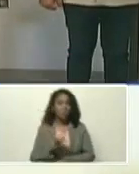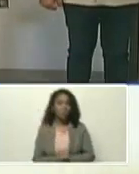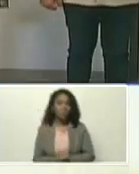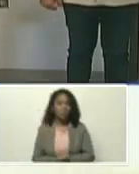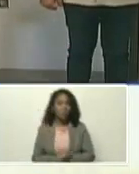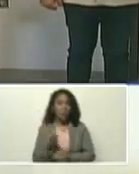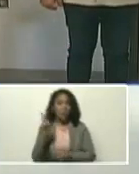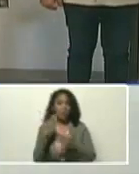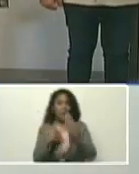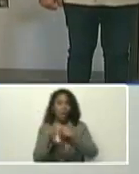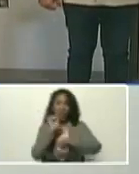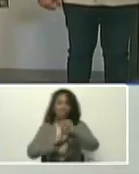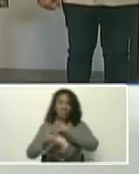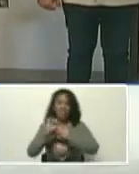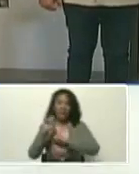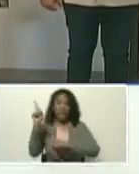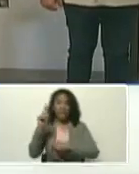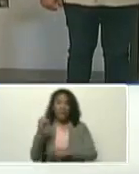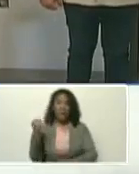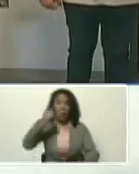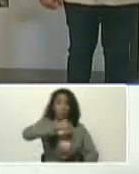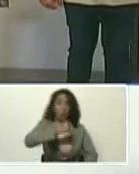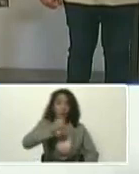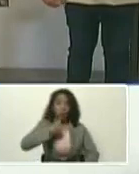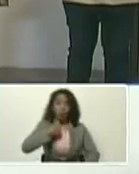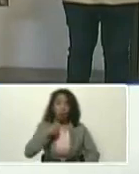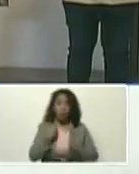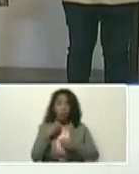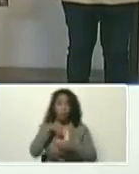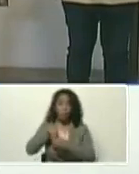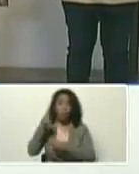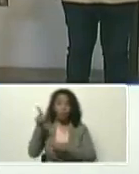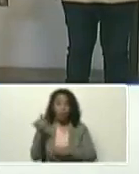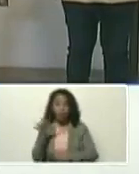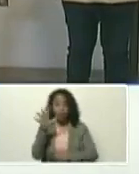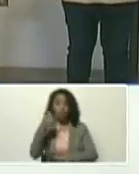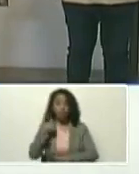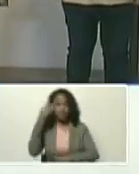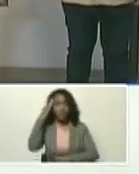salió a defenderse, sacó un escudo, yo soy galipanero, y si es galipanero, sabe,